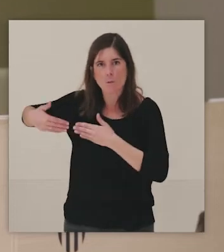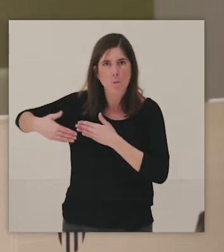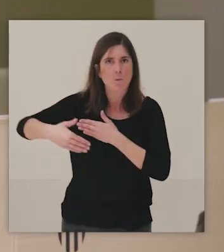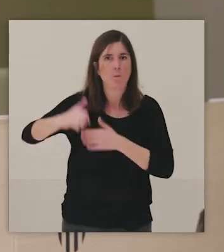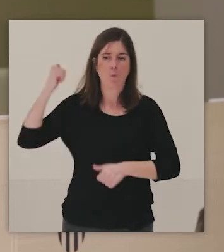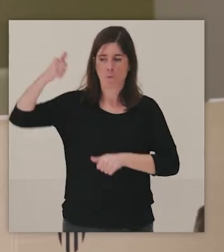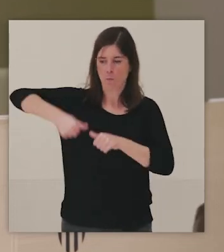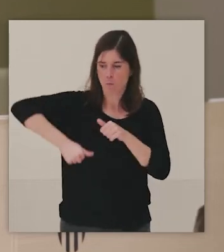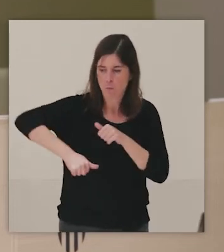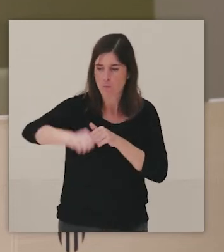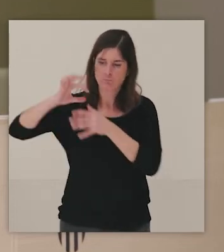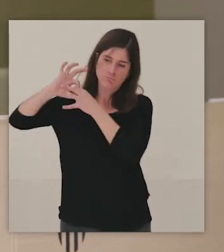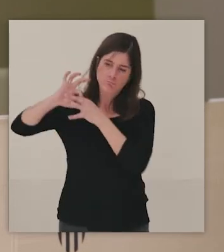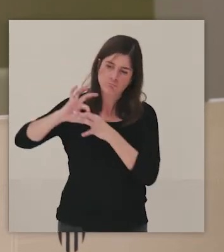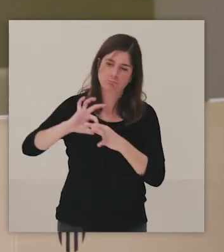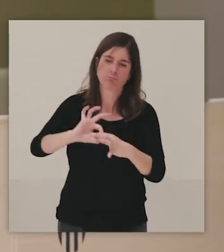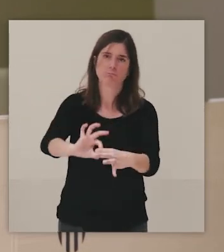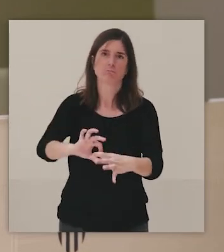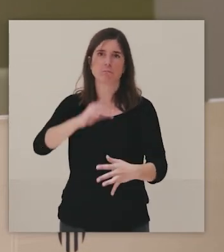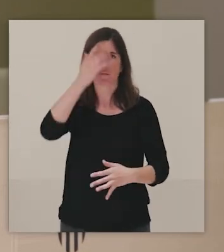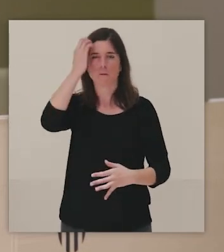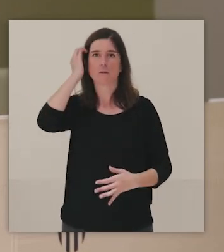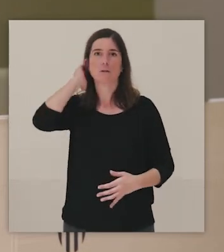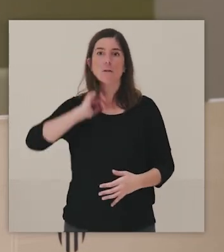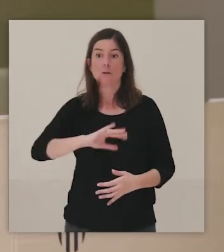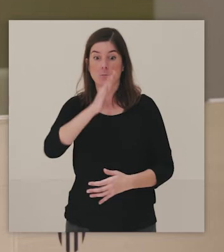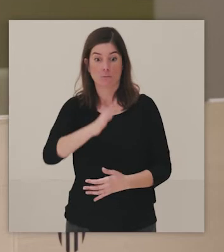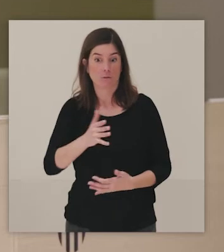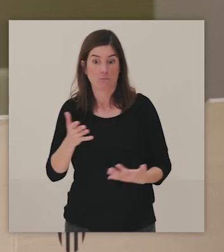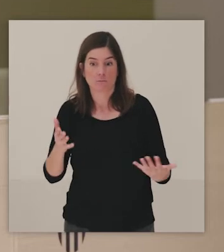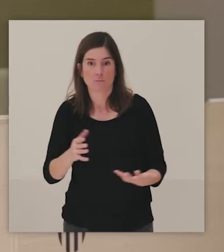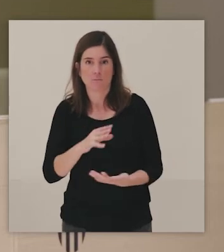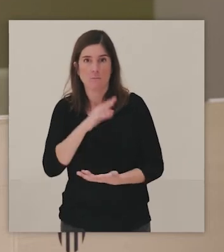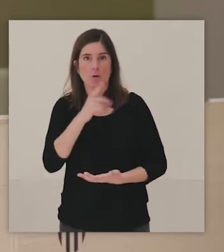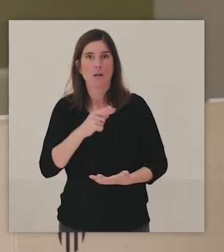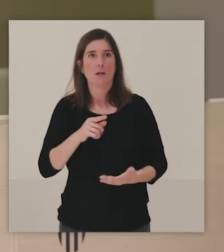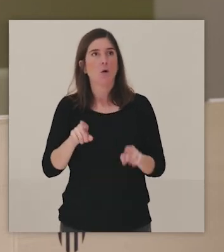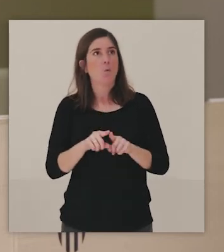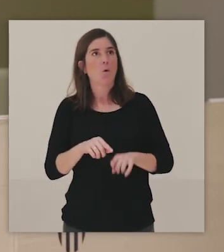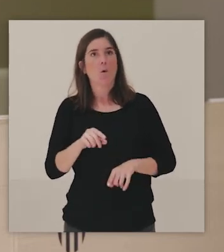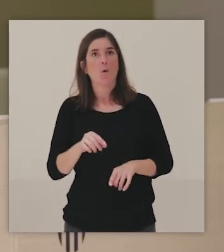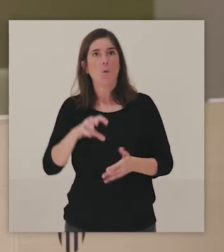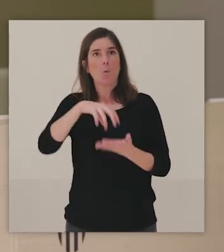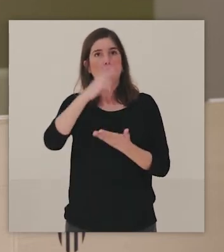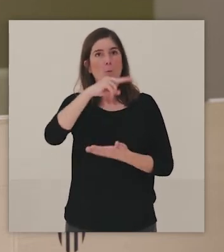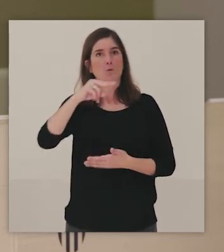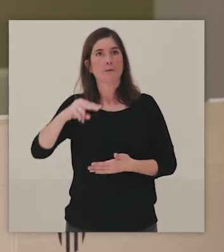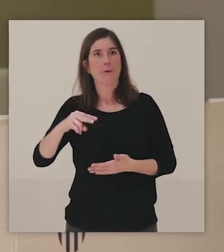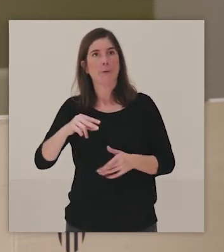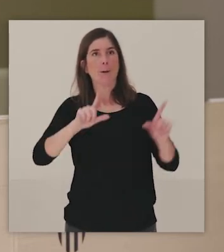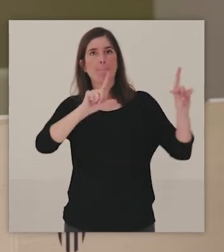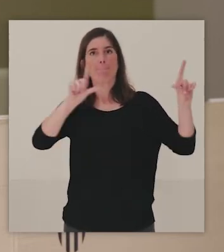lugar de enseñanza no termine. No tiene por qué terminar con la pintura